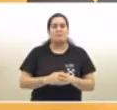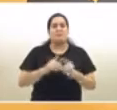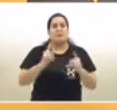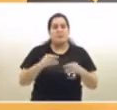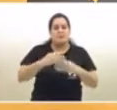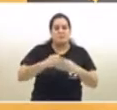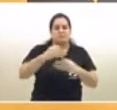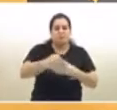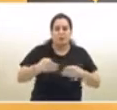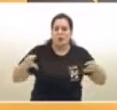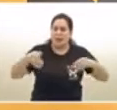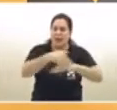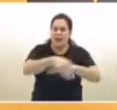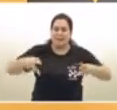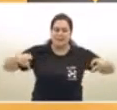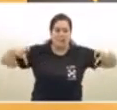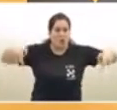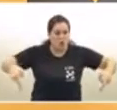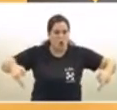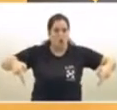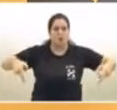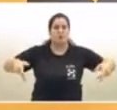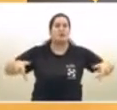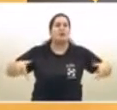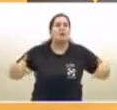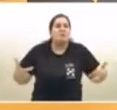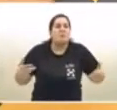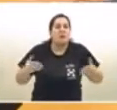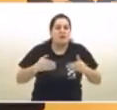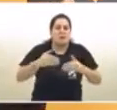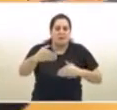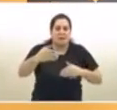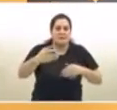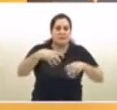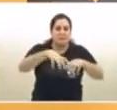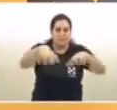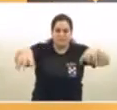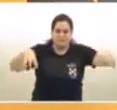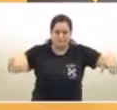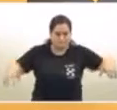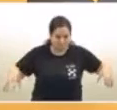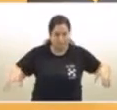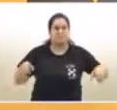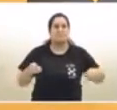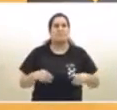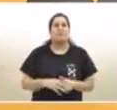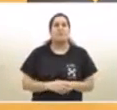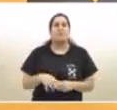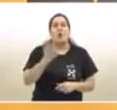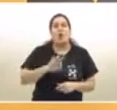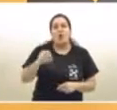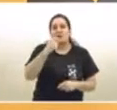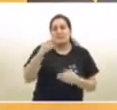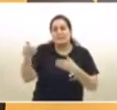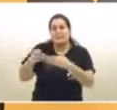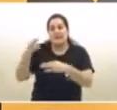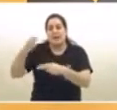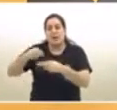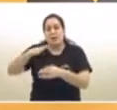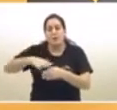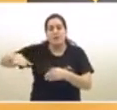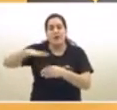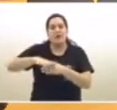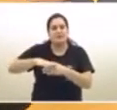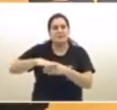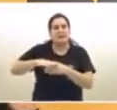la calle, cortando algunos carriles, en otros casos en espacios públicos, aquellos que estén cerca de plazas, cosa de al tener más espacio,